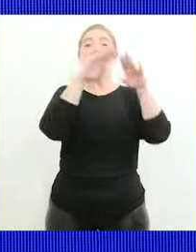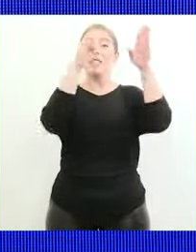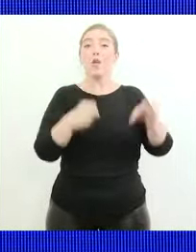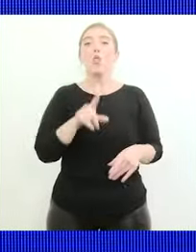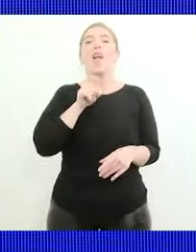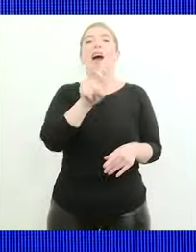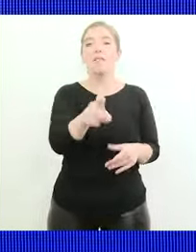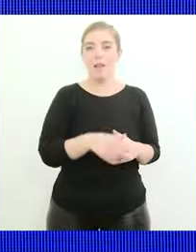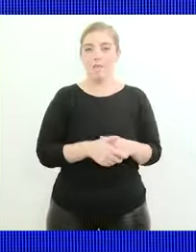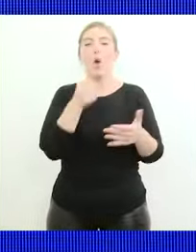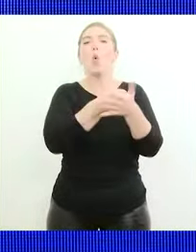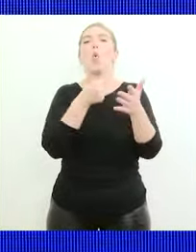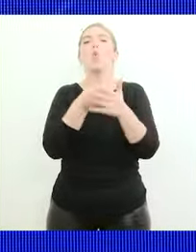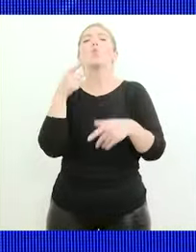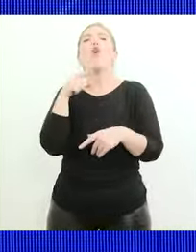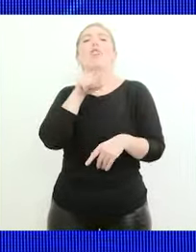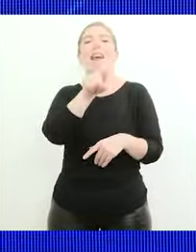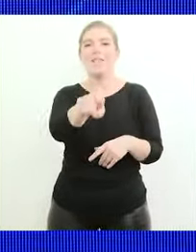cáncer de lucha contra el cáncer